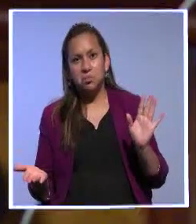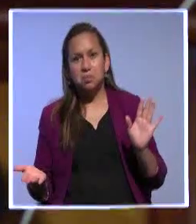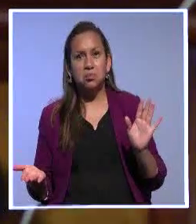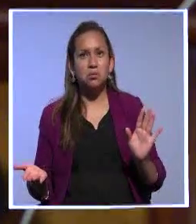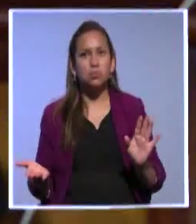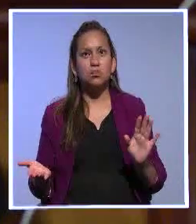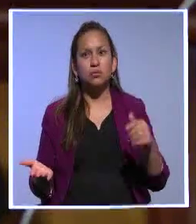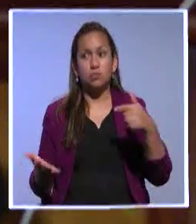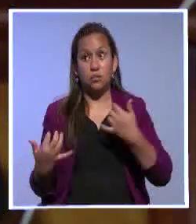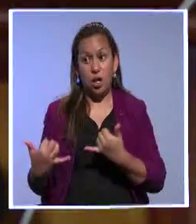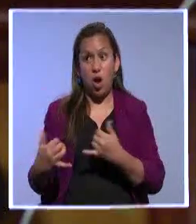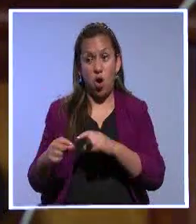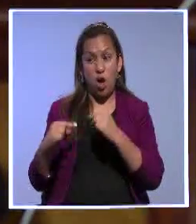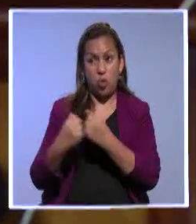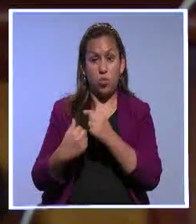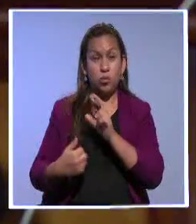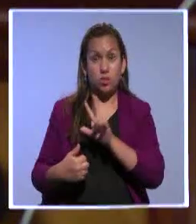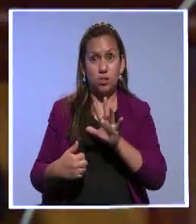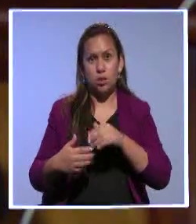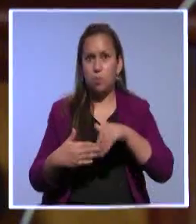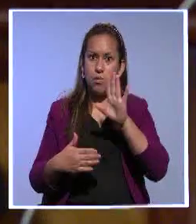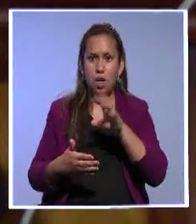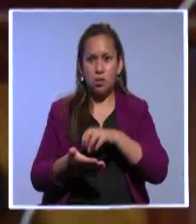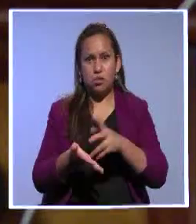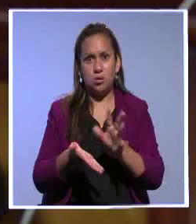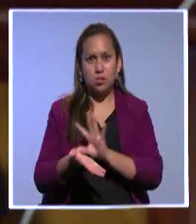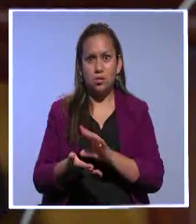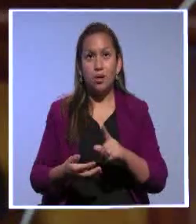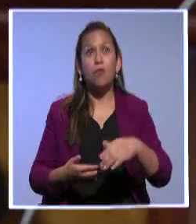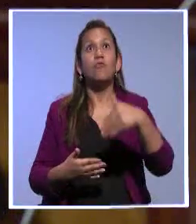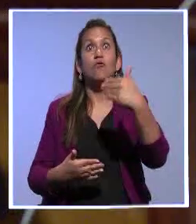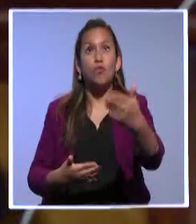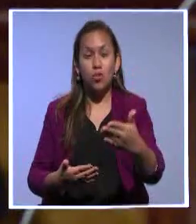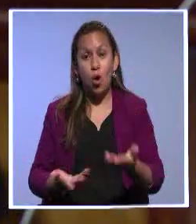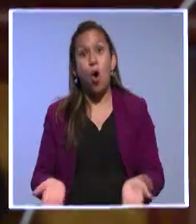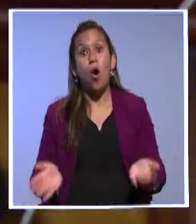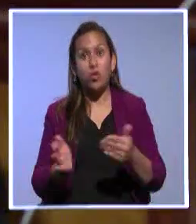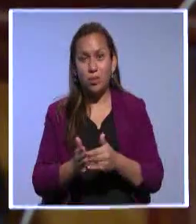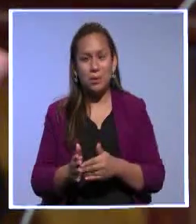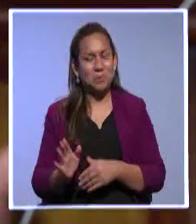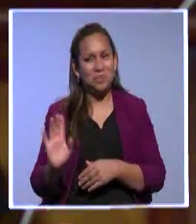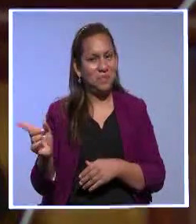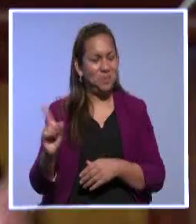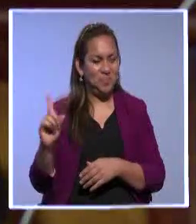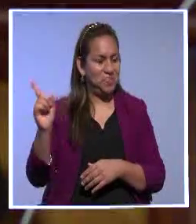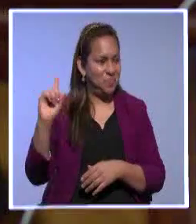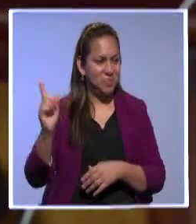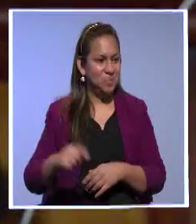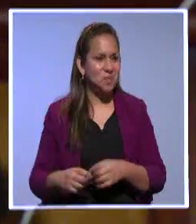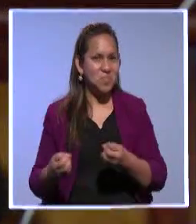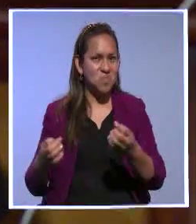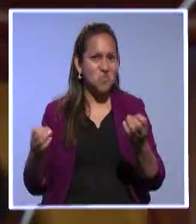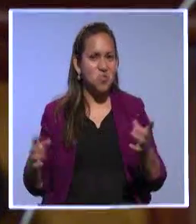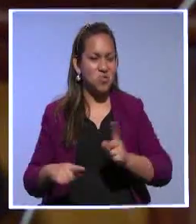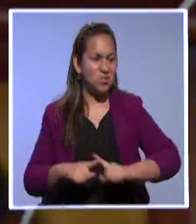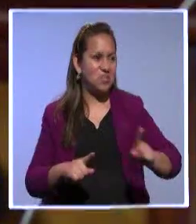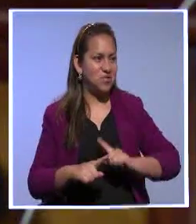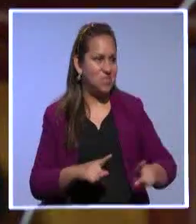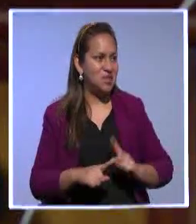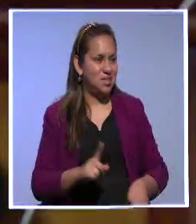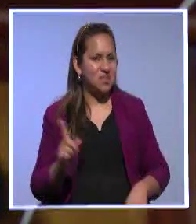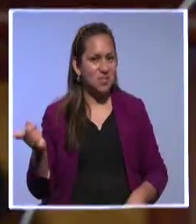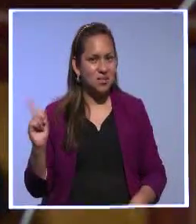de asambleístas que actualmente tiene el correísmo en esta Asamblea. La Asamblea va a estar muy fraccionada desde ese punto de vista